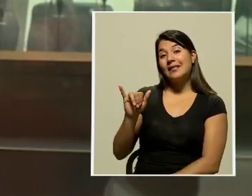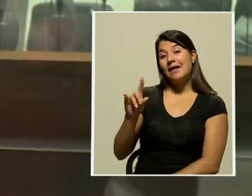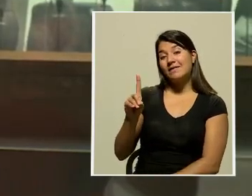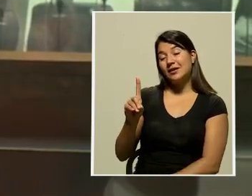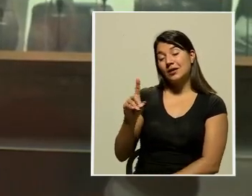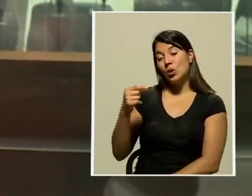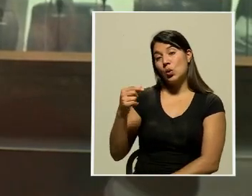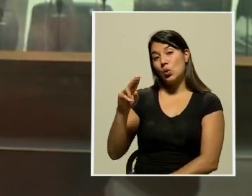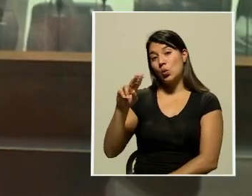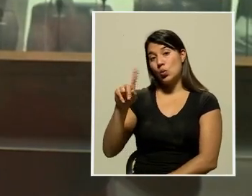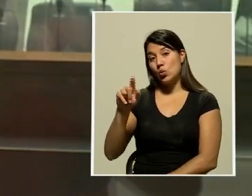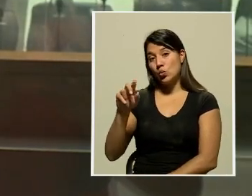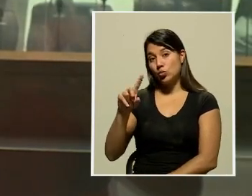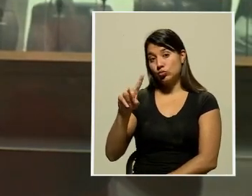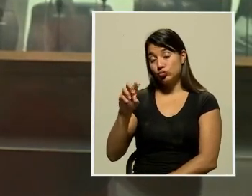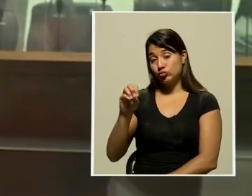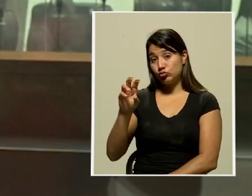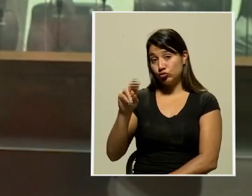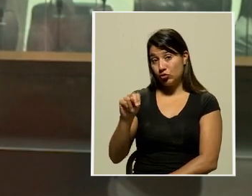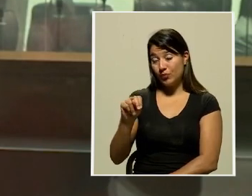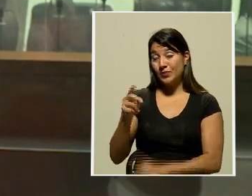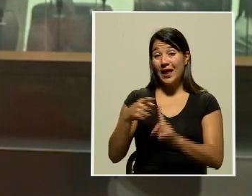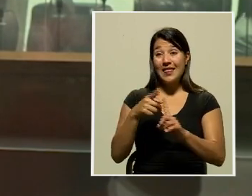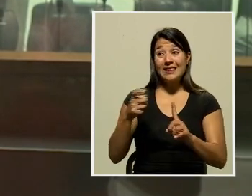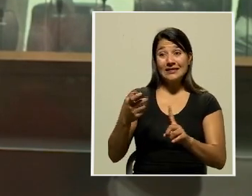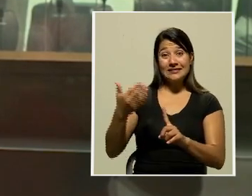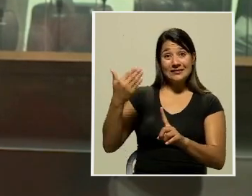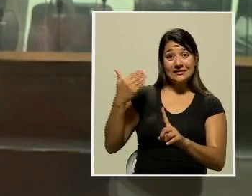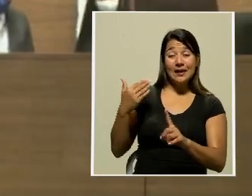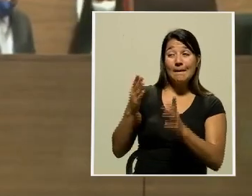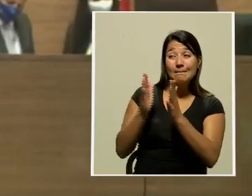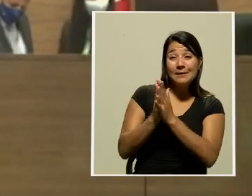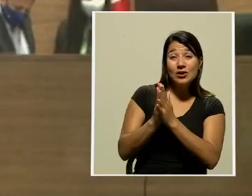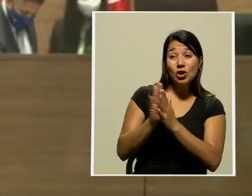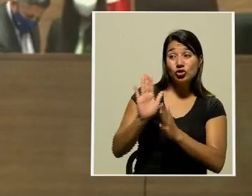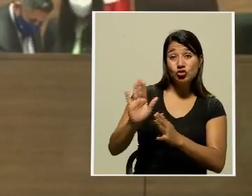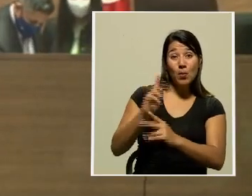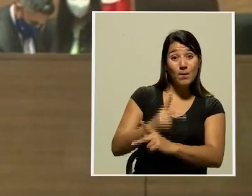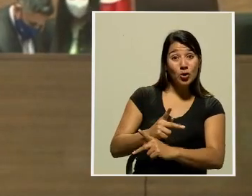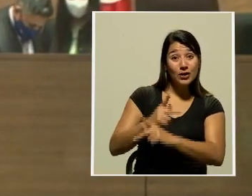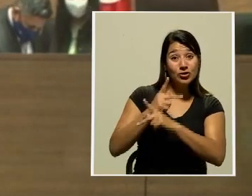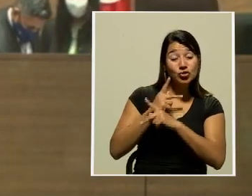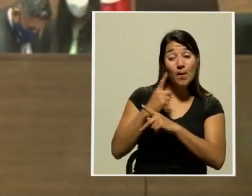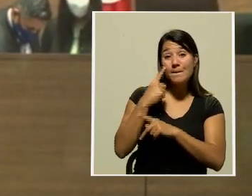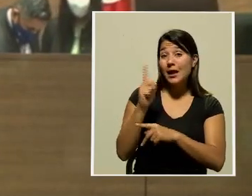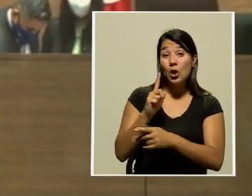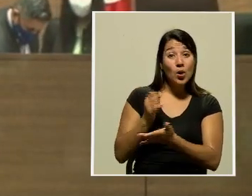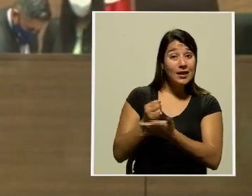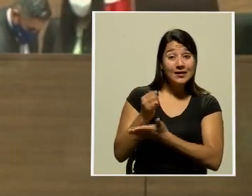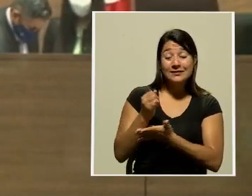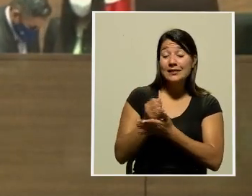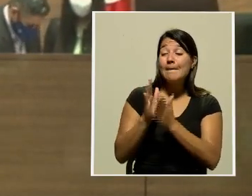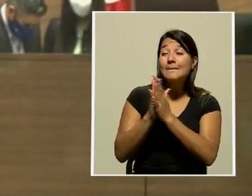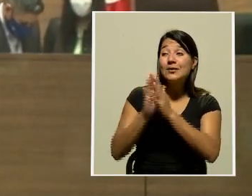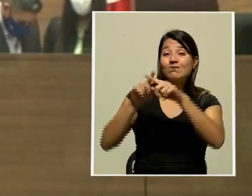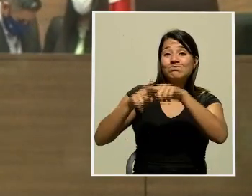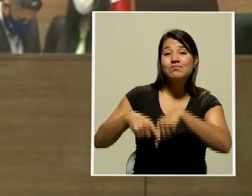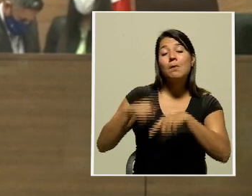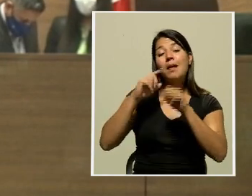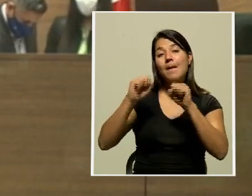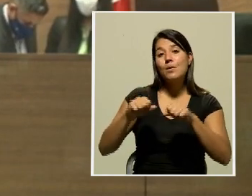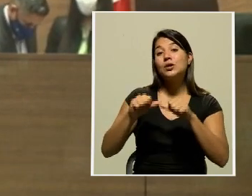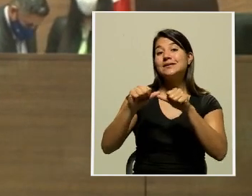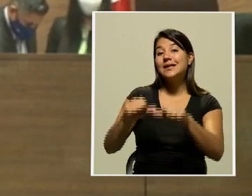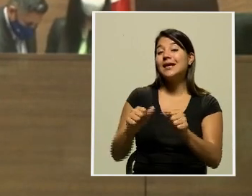14 de enero anterior el levantamiento de la inmunidad parlamentaria del diputado Verde y Blanco para continuar con las dos investigaciones